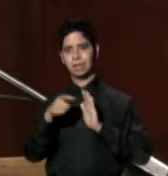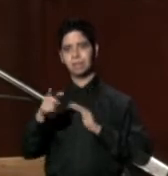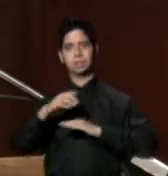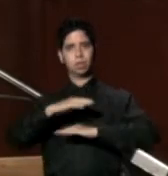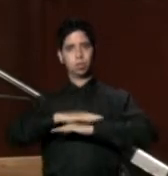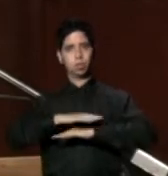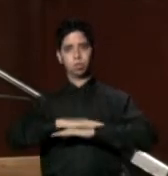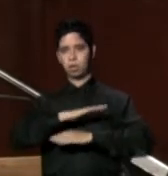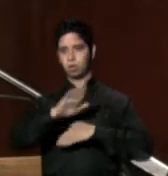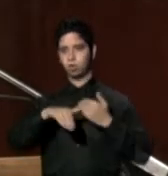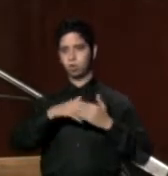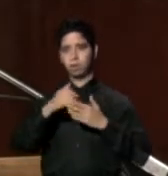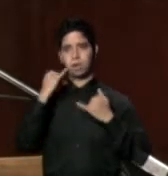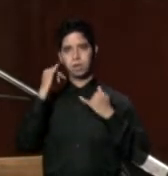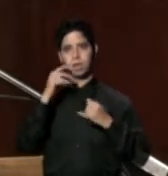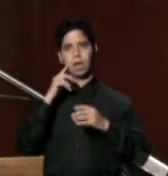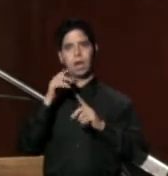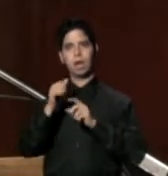ese norte a seguir